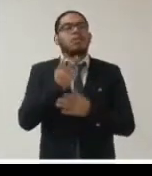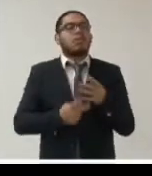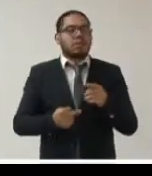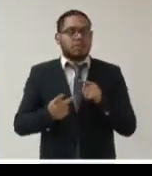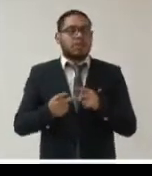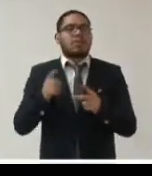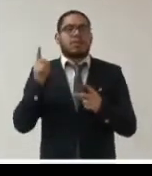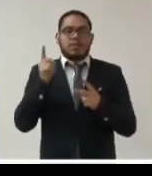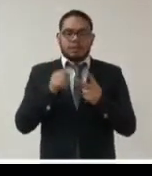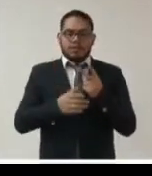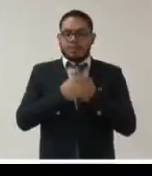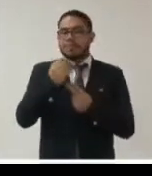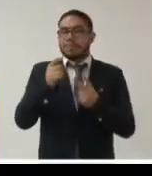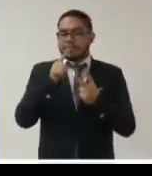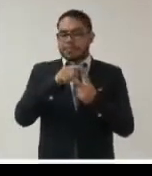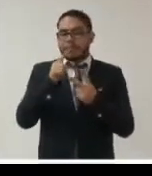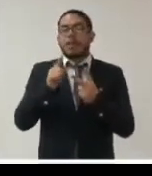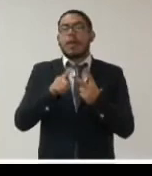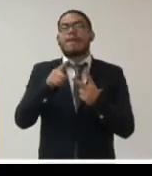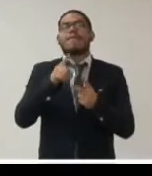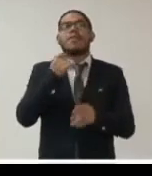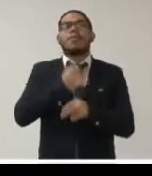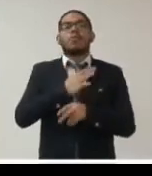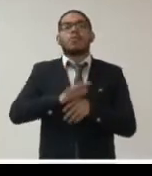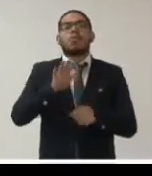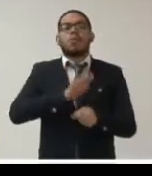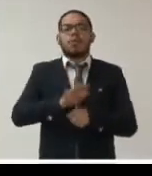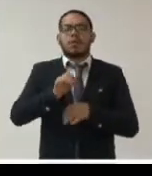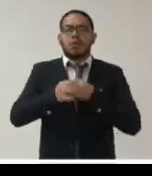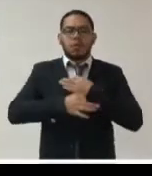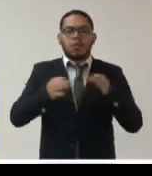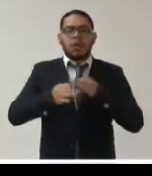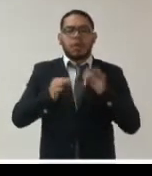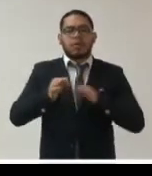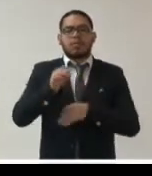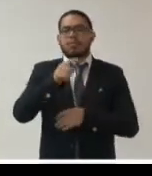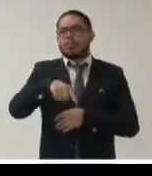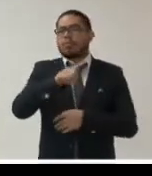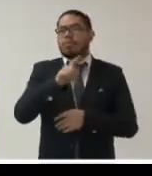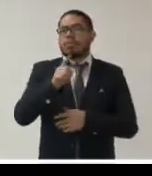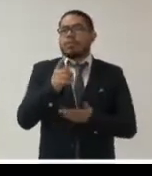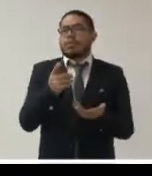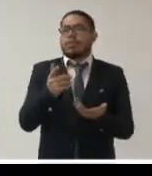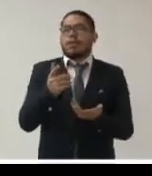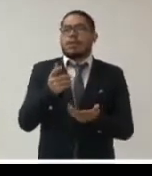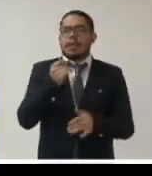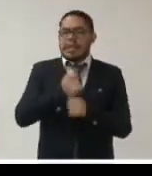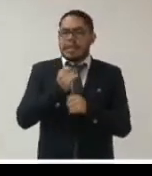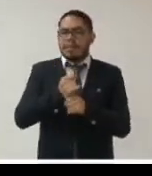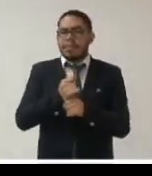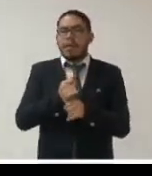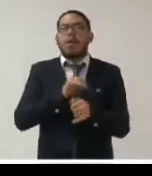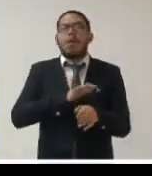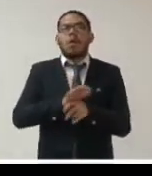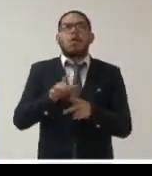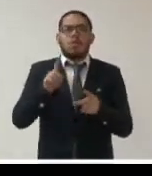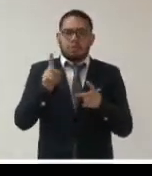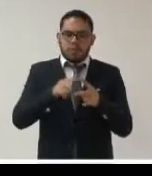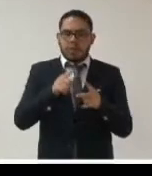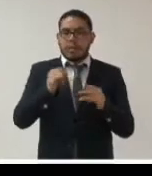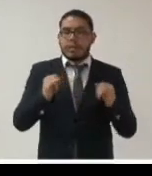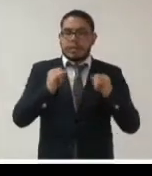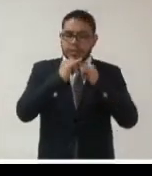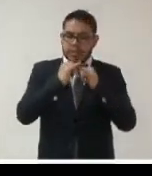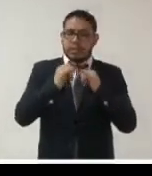es la que se está difundiendo a través de los portales informativos de las entidades a través de qué mecanismos el portal institucional